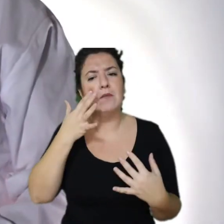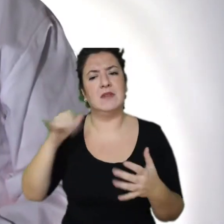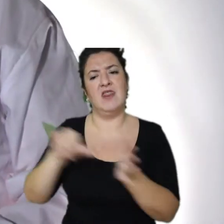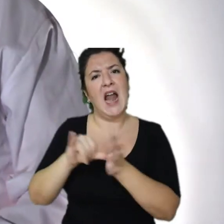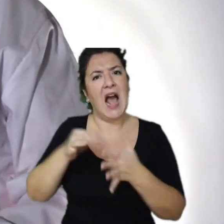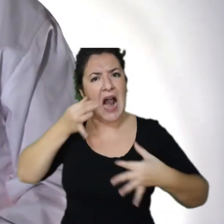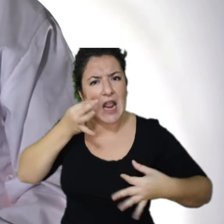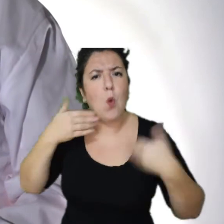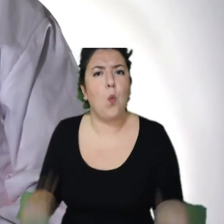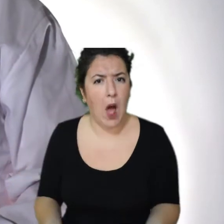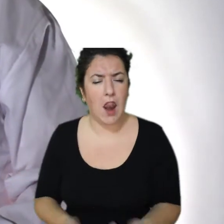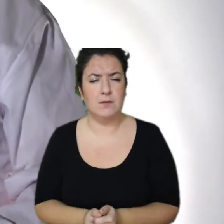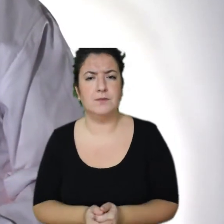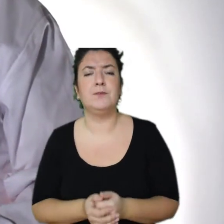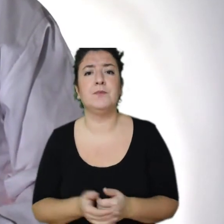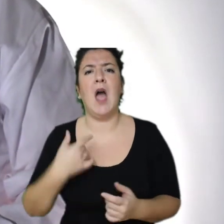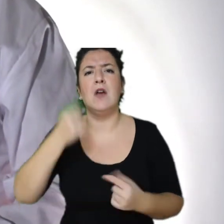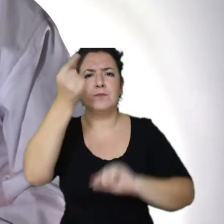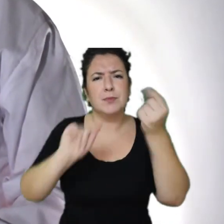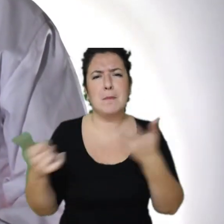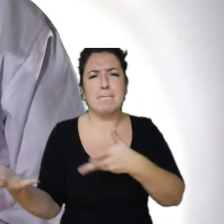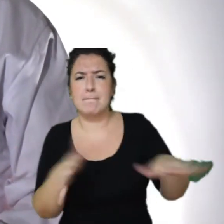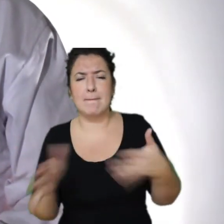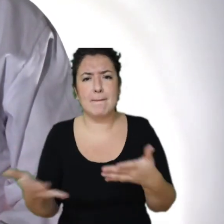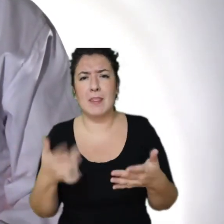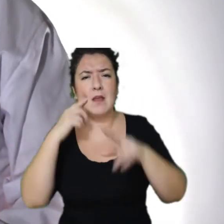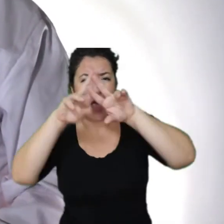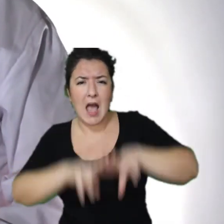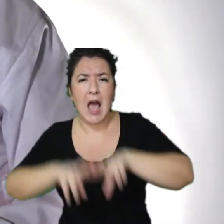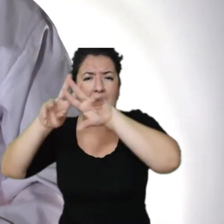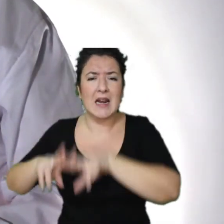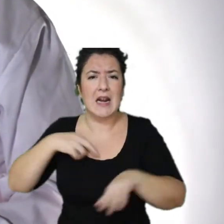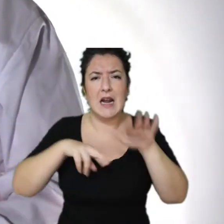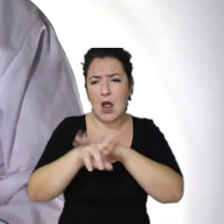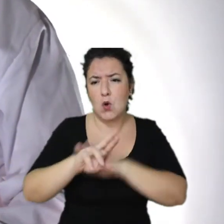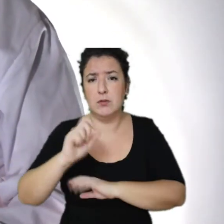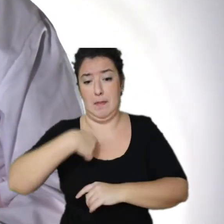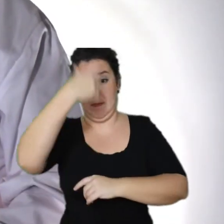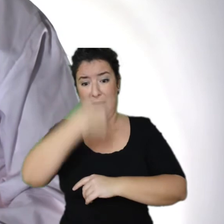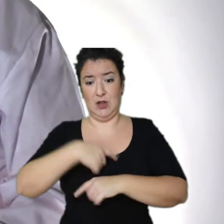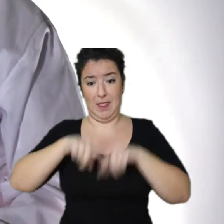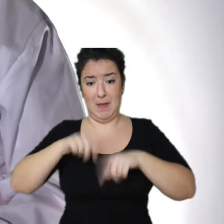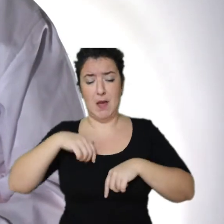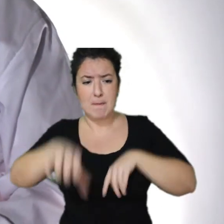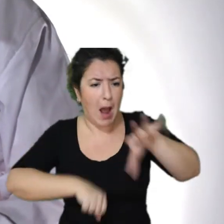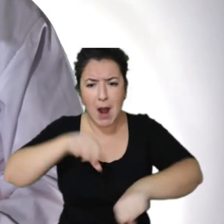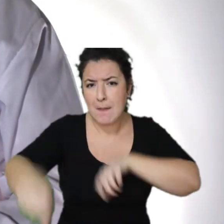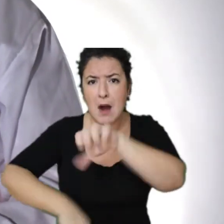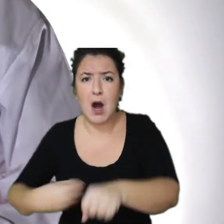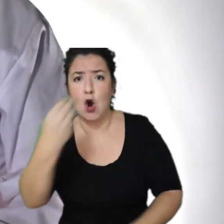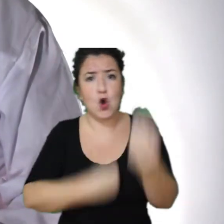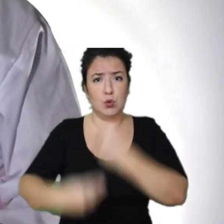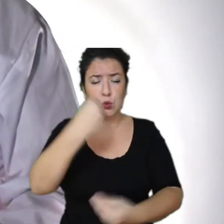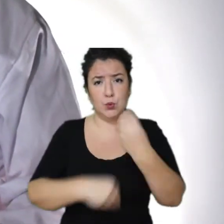Existen diversos métodos de estimación a partir del análisis de los recursos que una persona consume, y de los